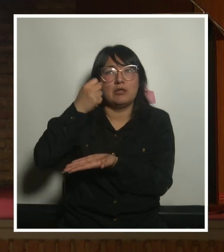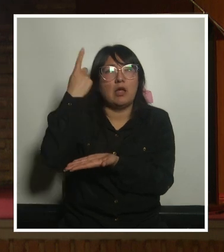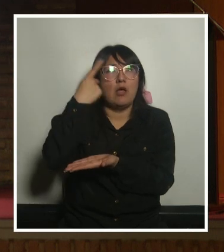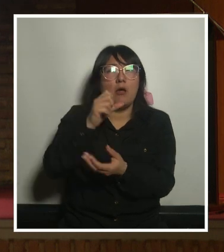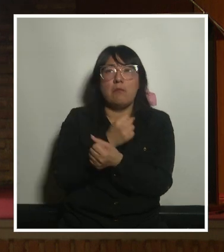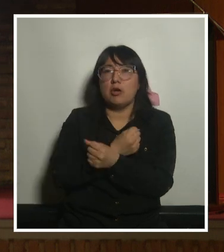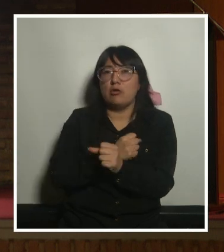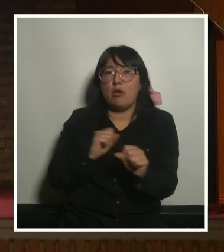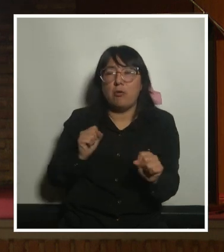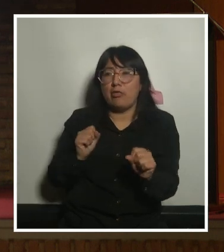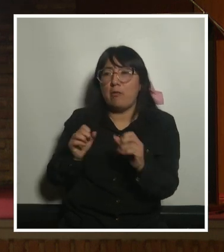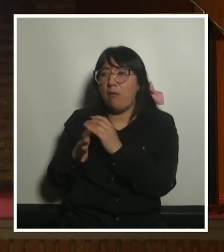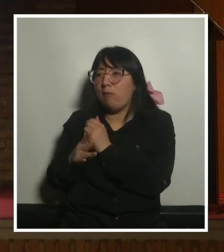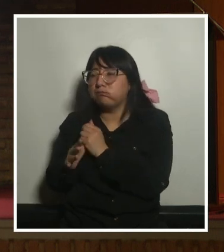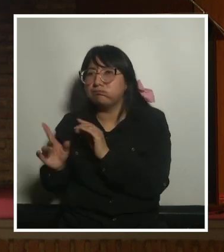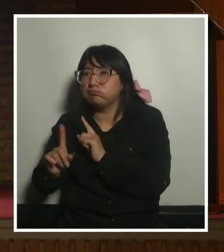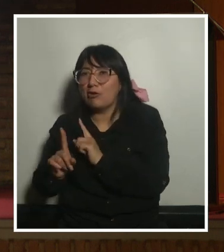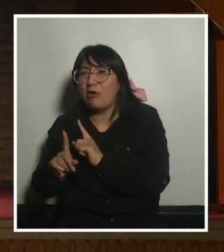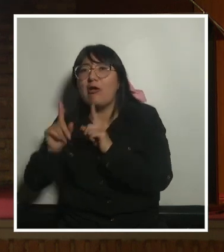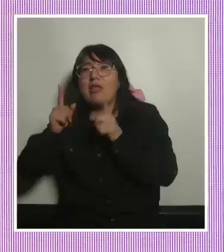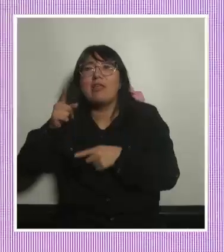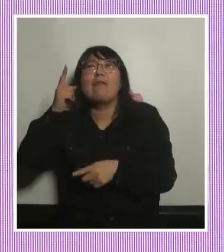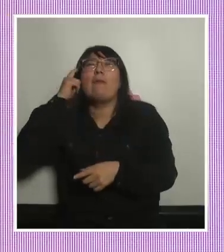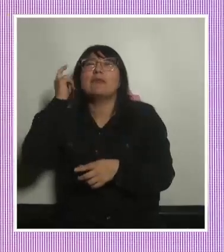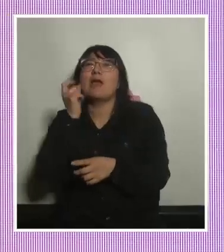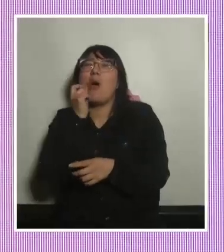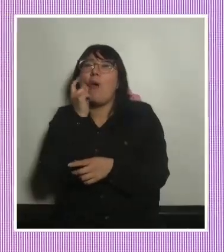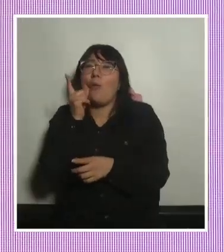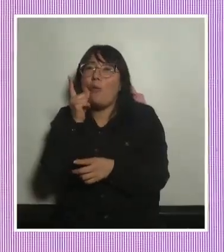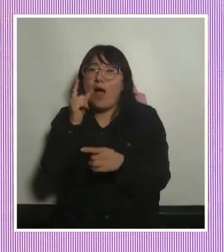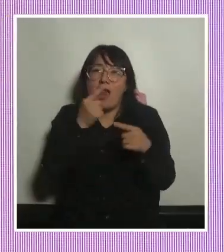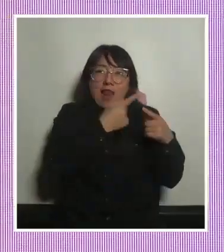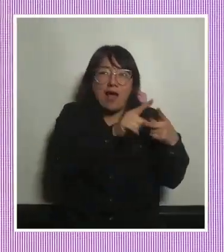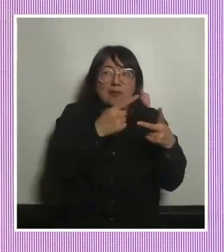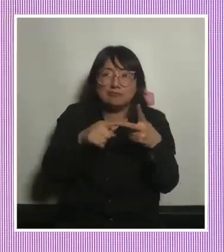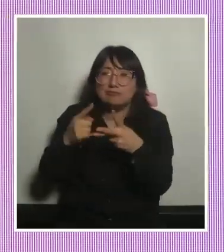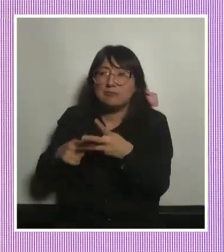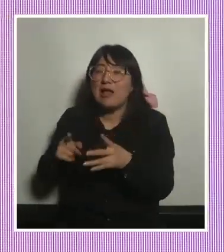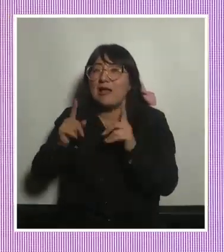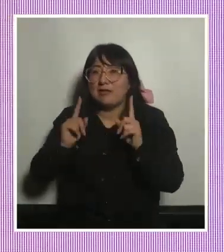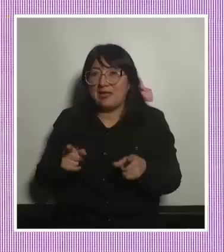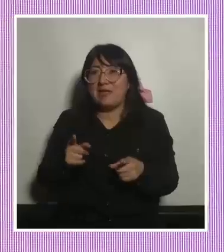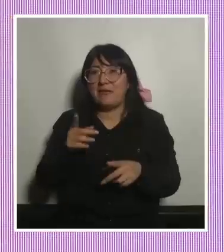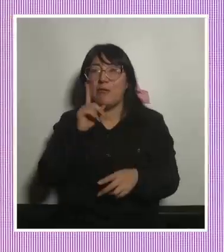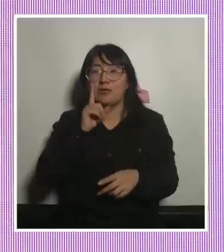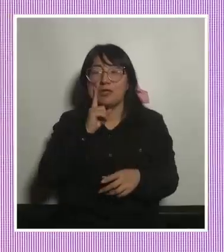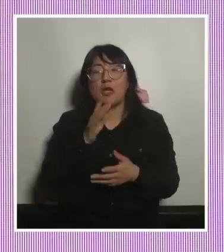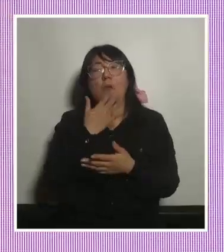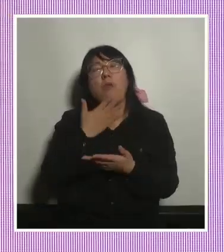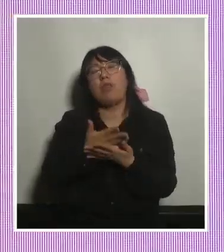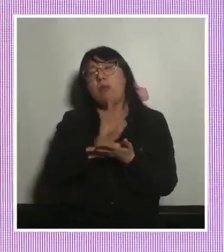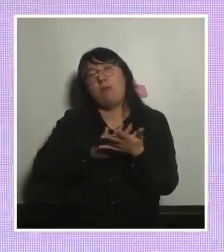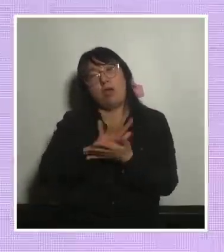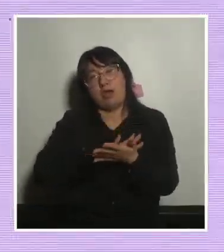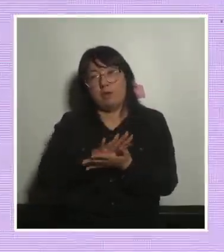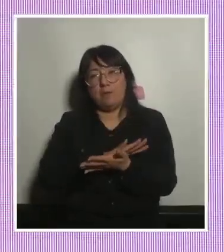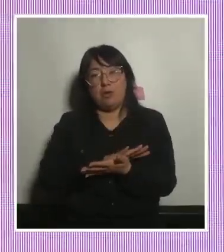podemos hacernos trampas tenemos que pensar cuáles son los costes indirectos que no estamos teniendo cuando por ejemplo